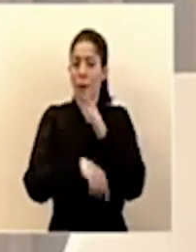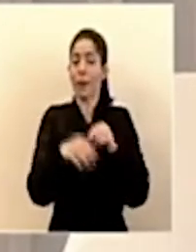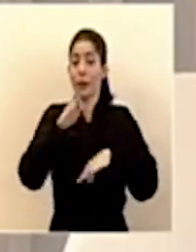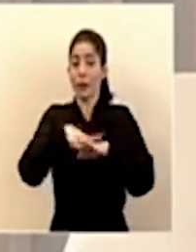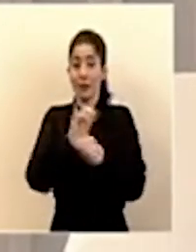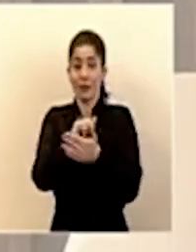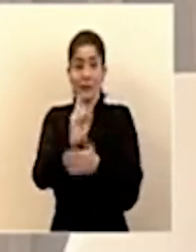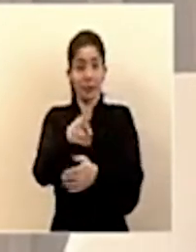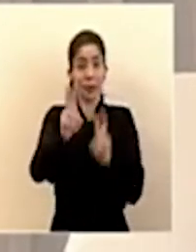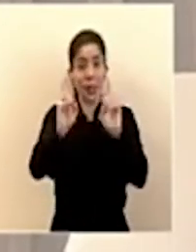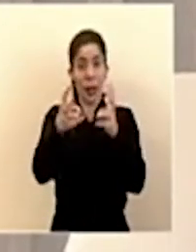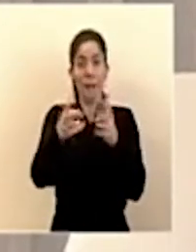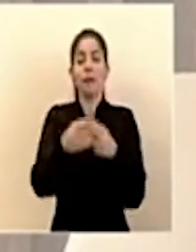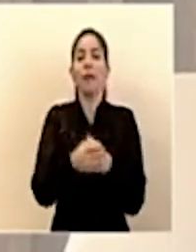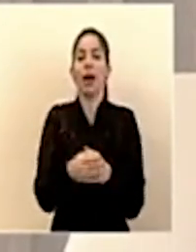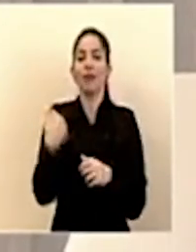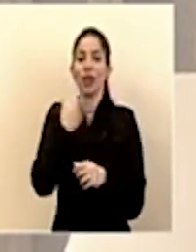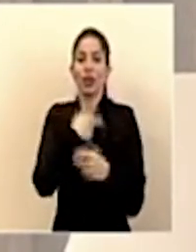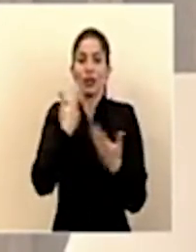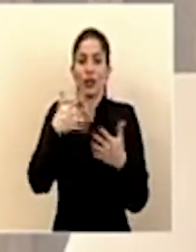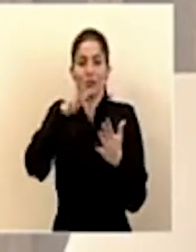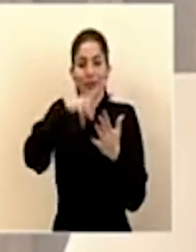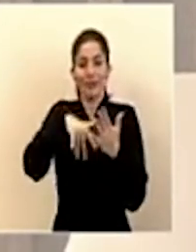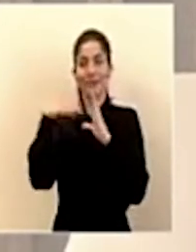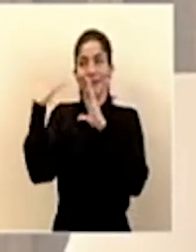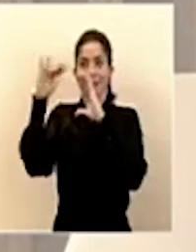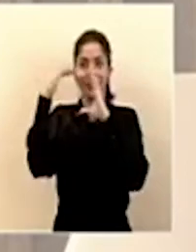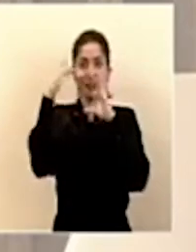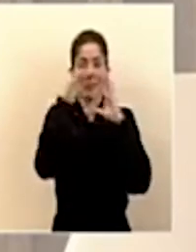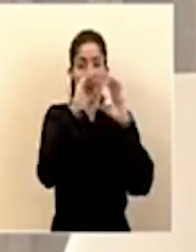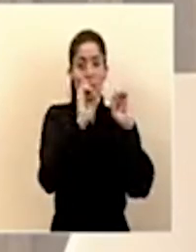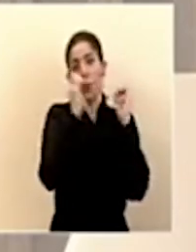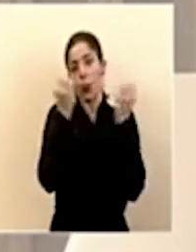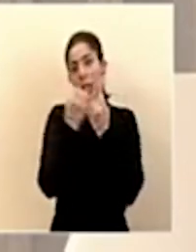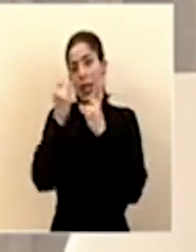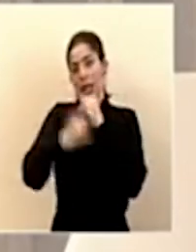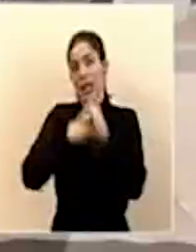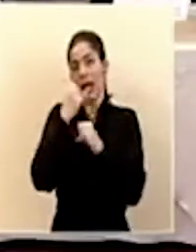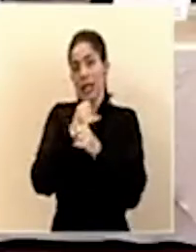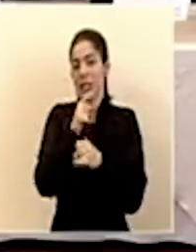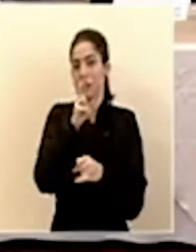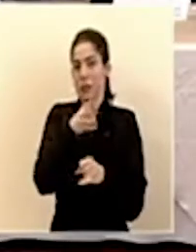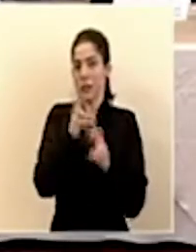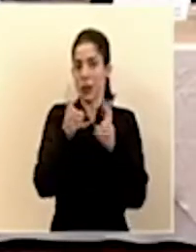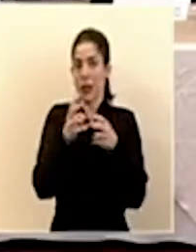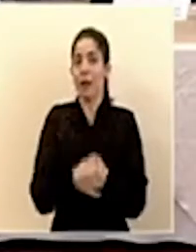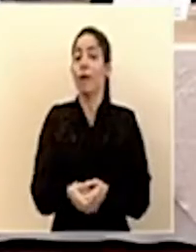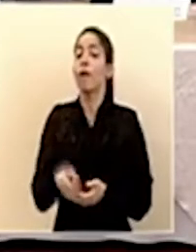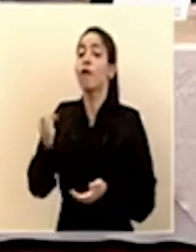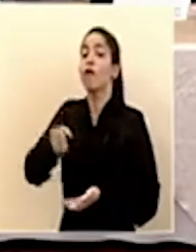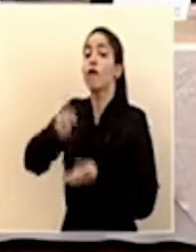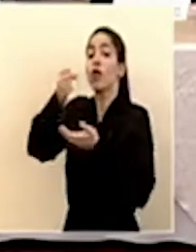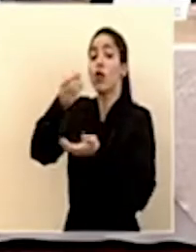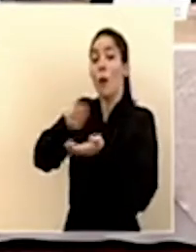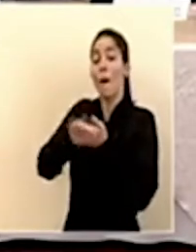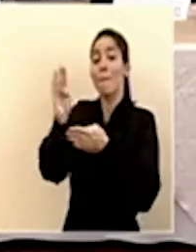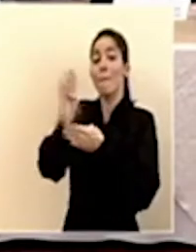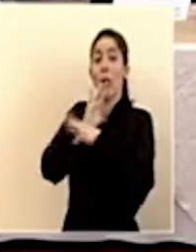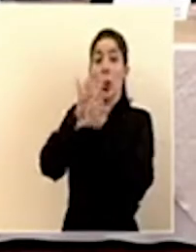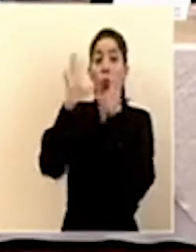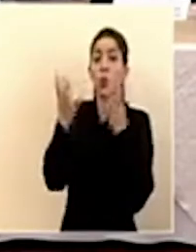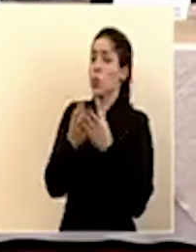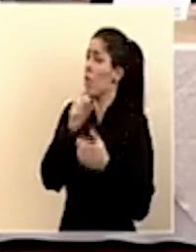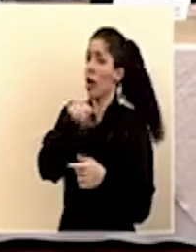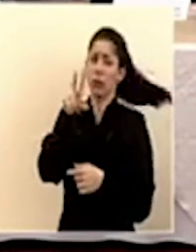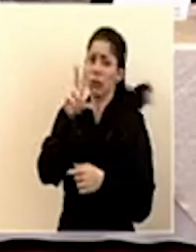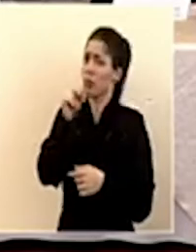línea va la nota que he remitido a los distintos organismos internacionales. Don Rodrigo. El Fondo Monetario y el Banco Mundial no han